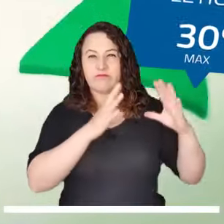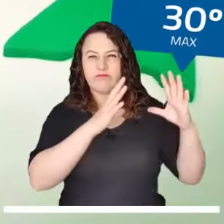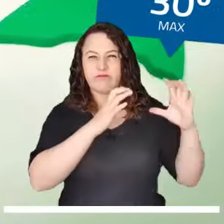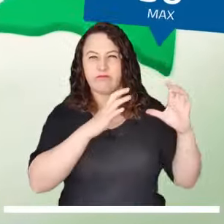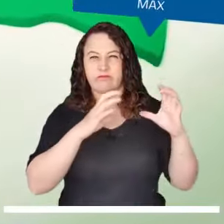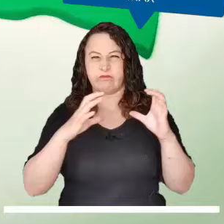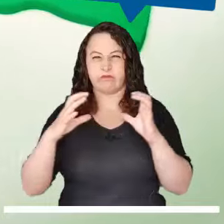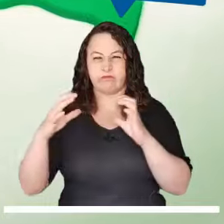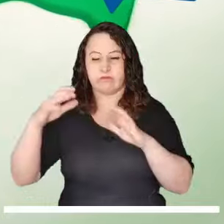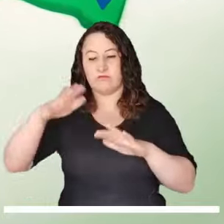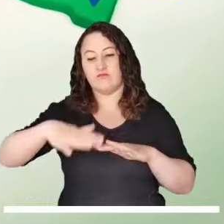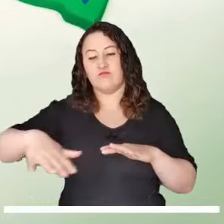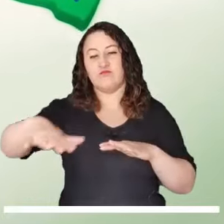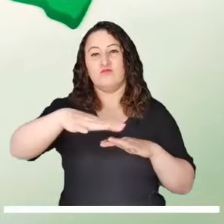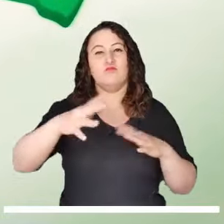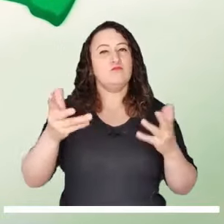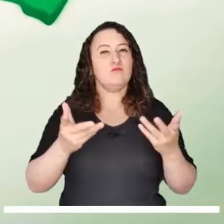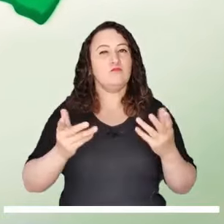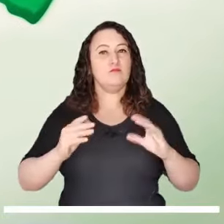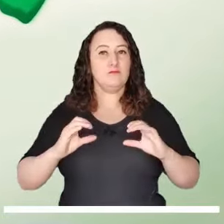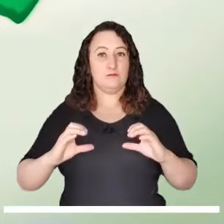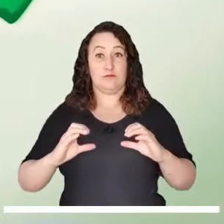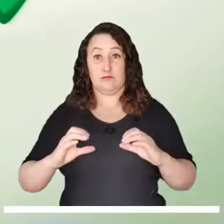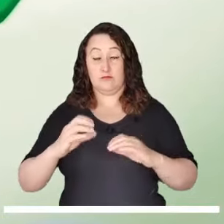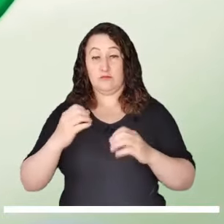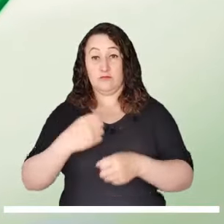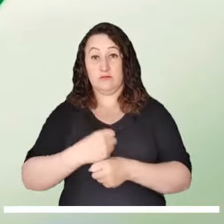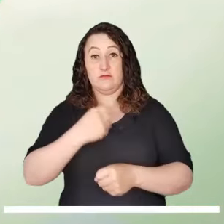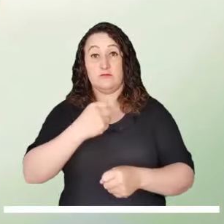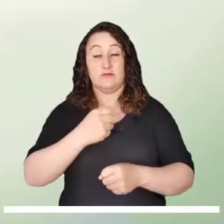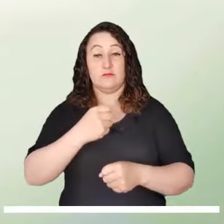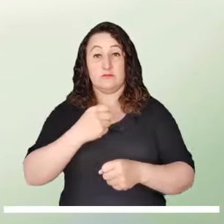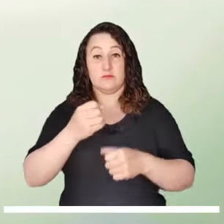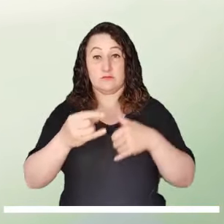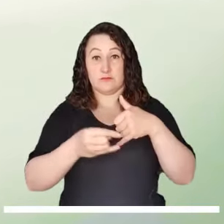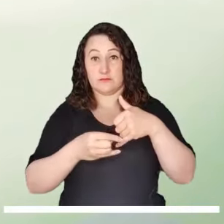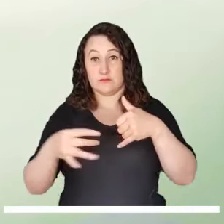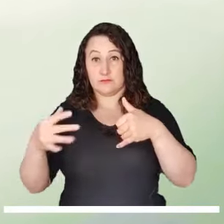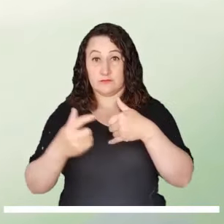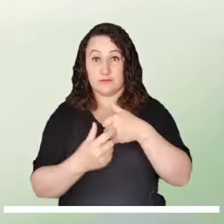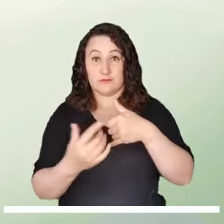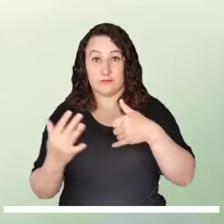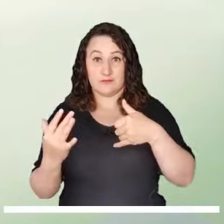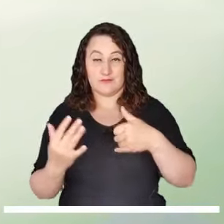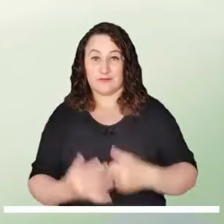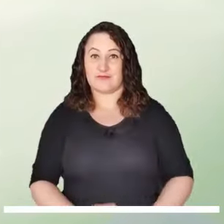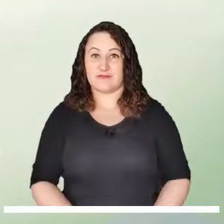de agua podrían cubrir amplios sectores de Caquetá, Baupés, Guainía y Guaviare.